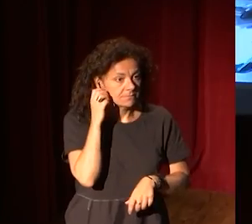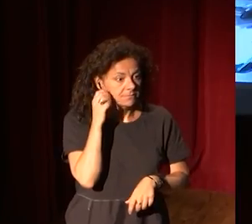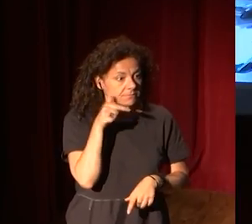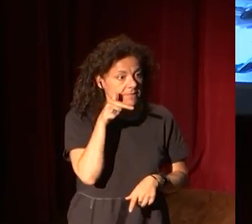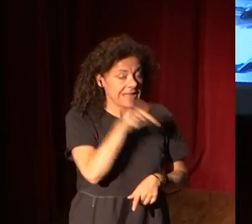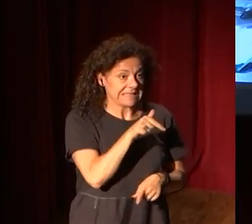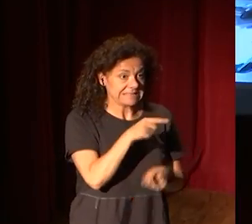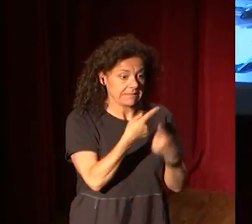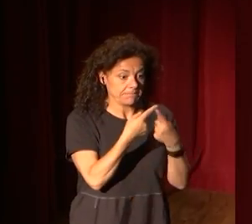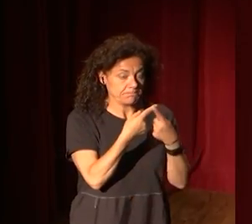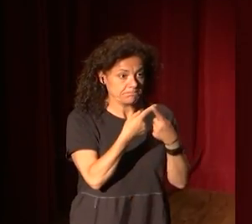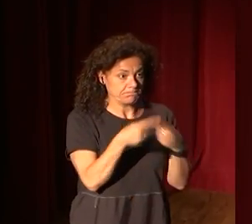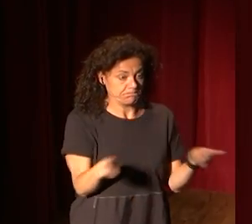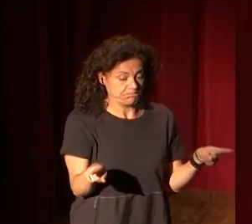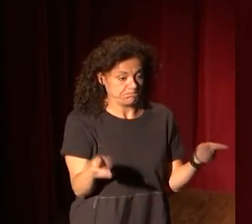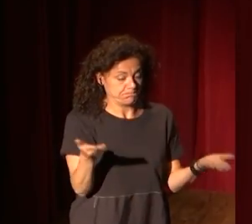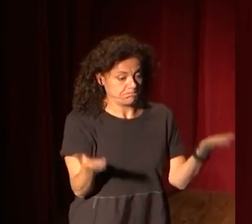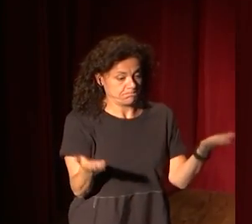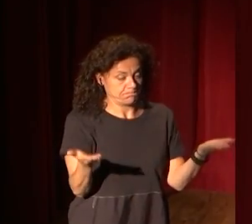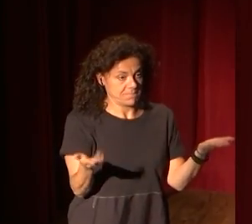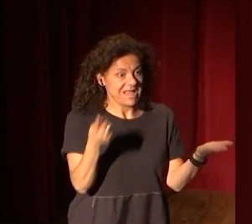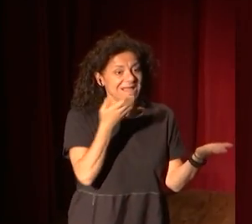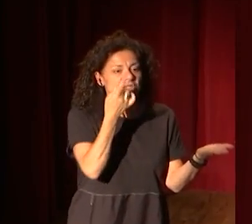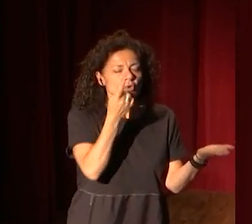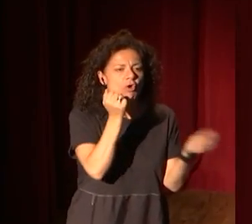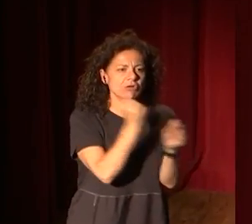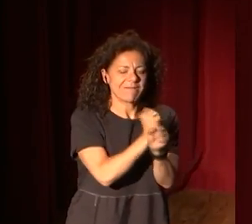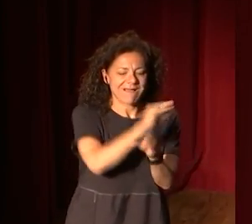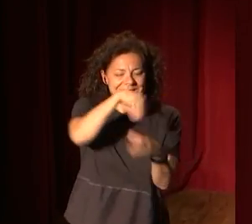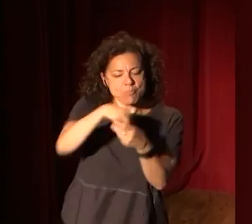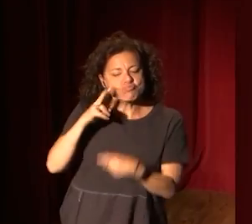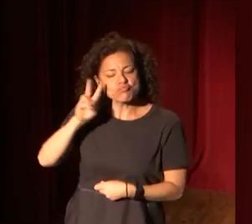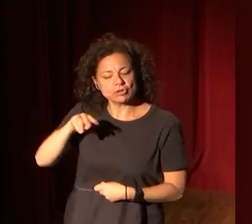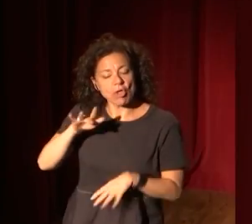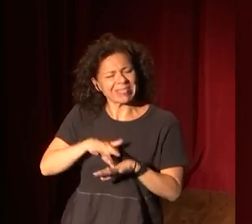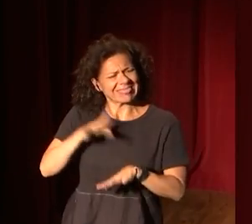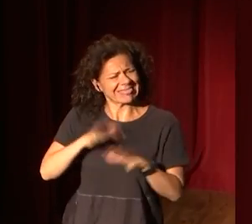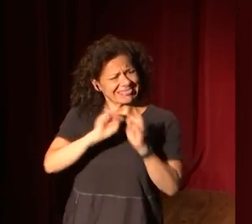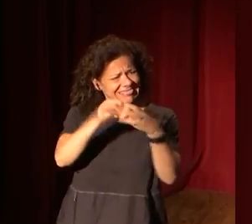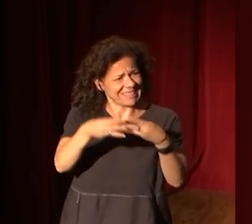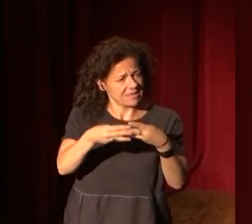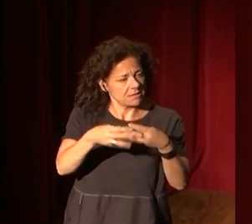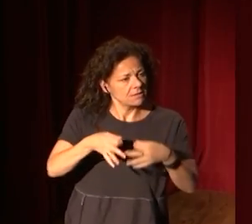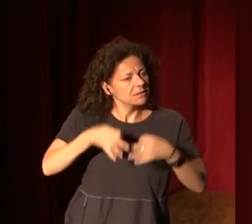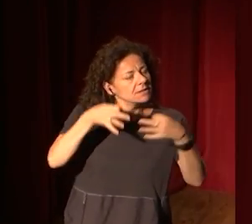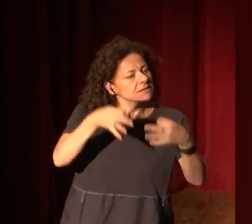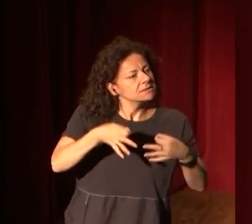cuando uno trabaja en lo digital, en un museo, tiene siempre, disculpen, la